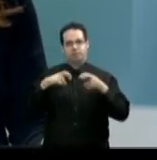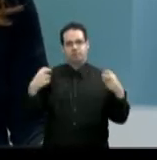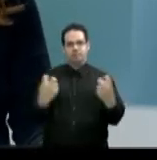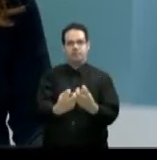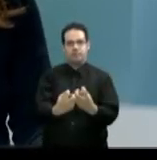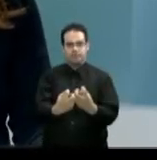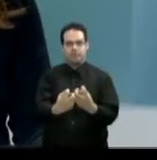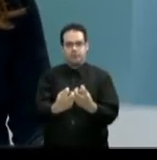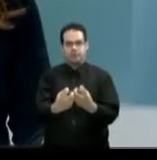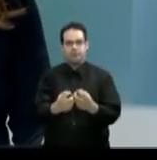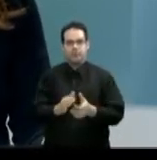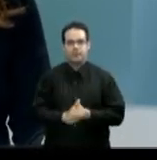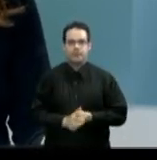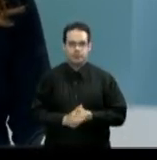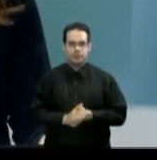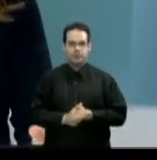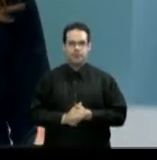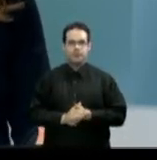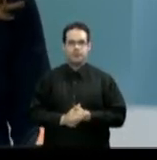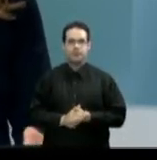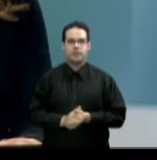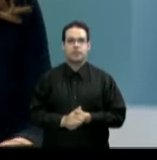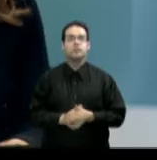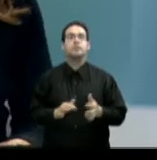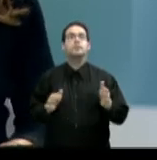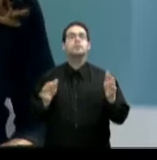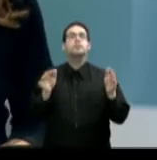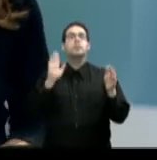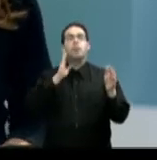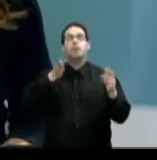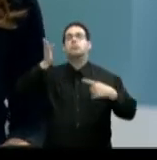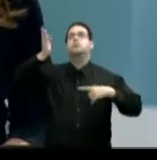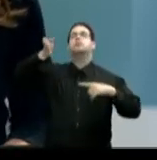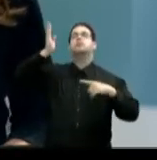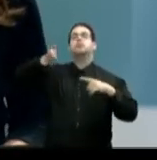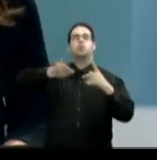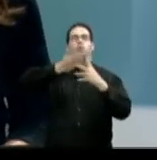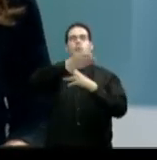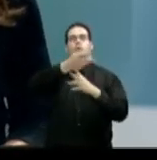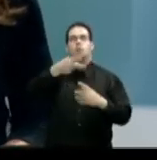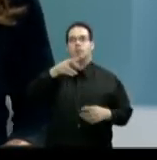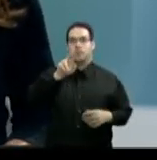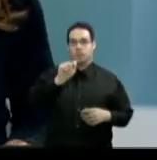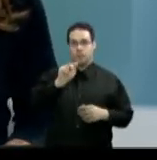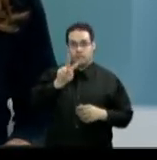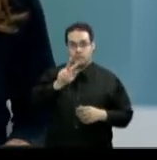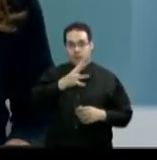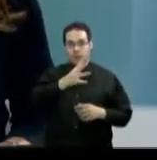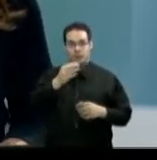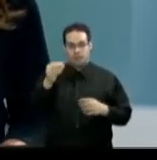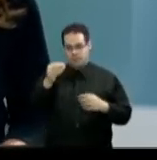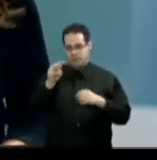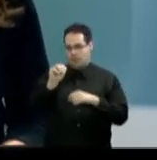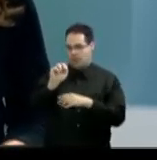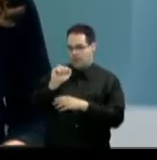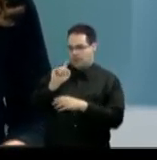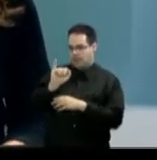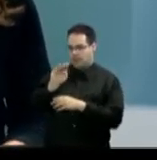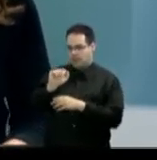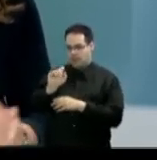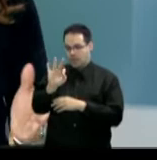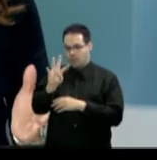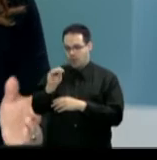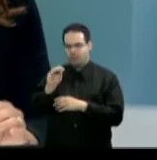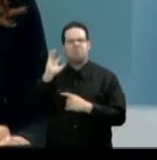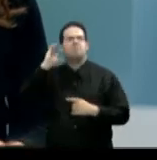adelantó el senador ángel rosa el mensaje será transmitido por puerto rico tv en directo y máxima 9 40